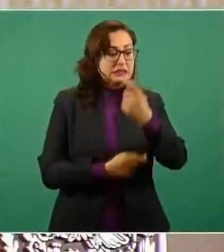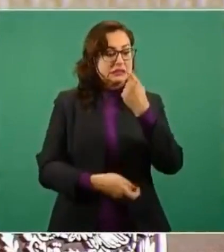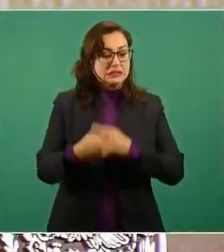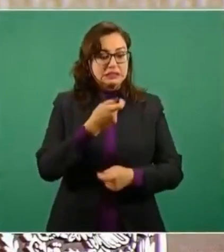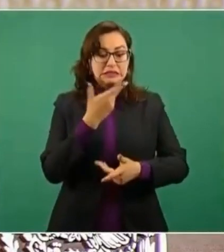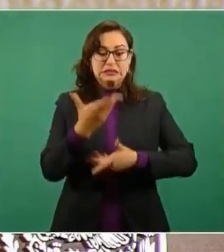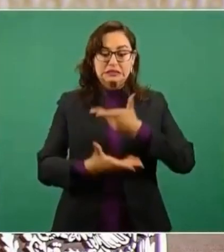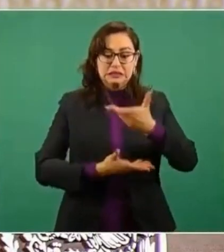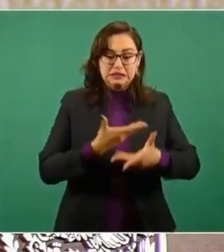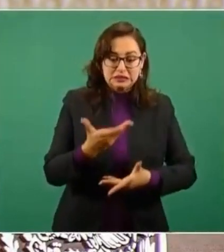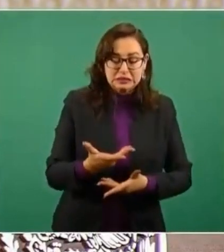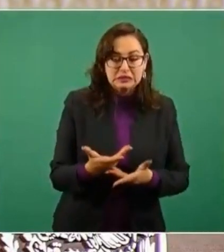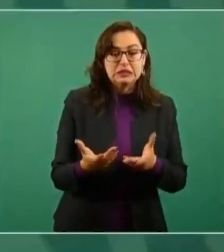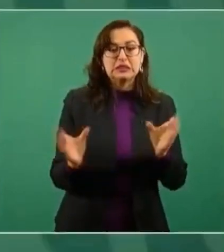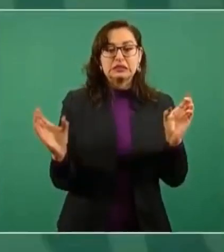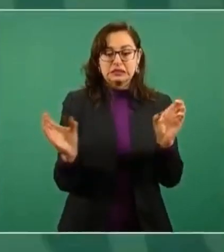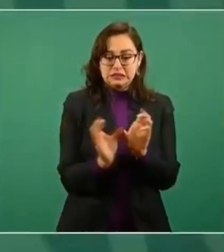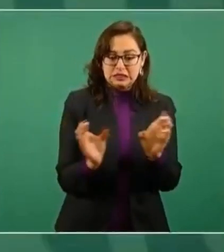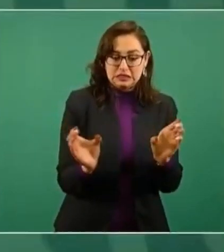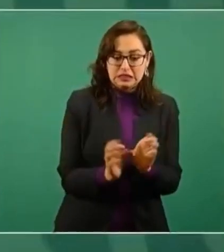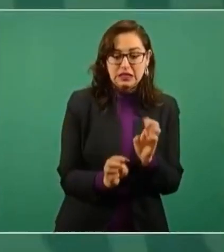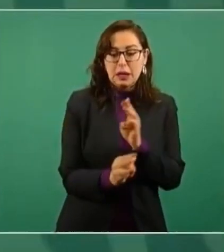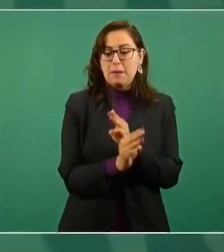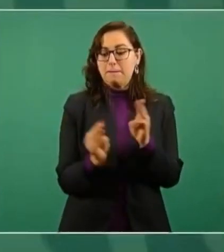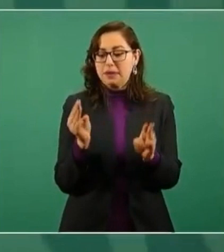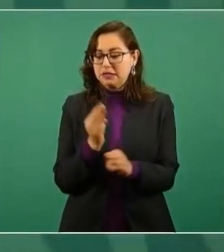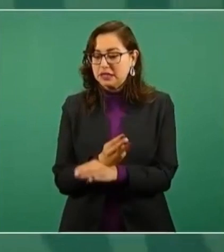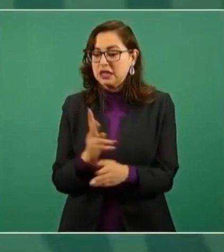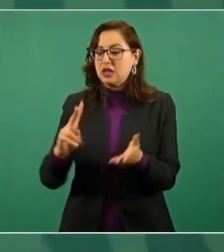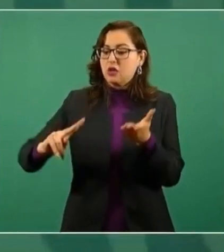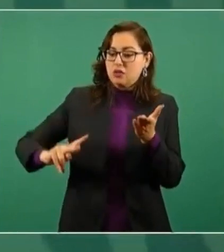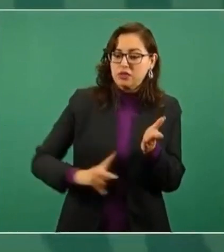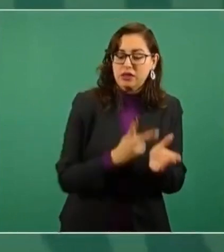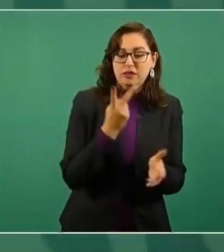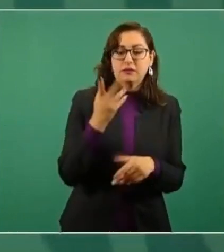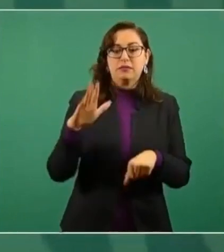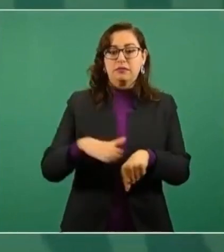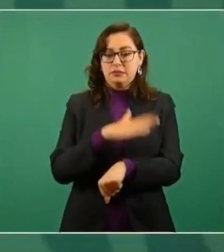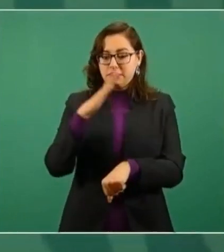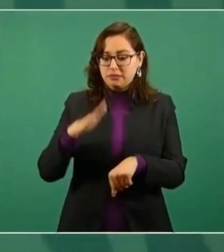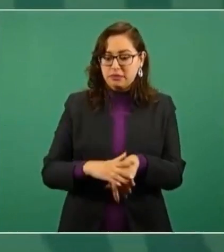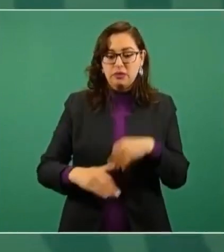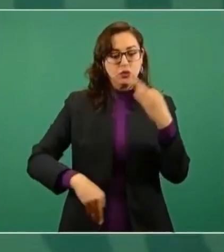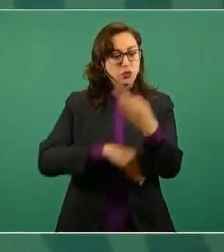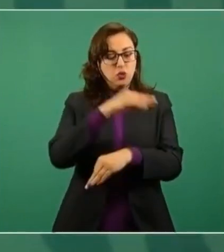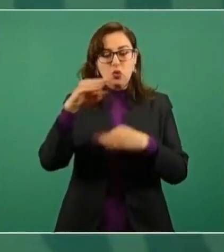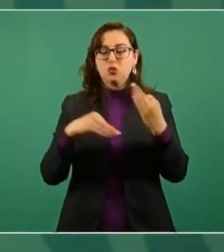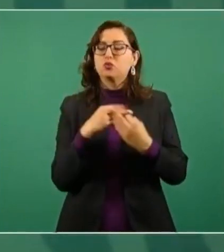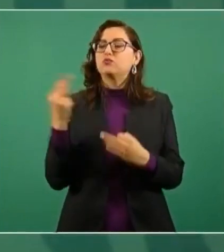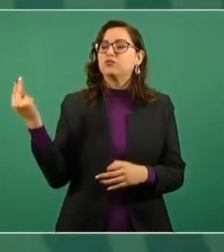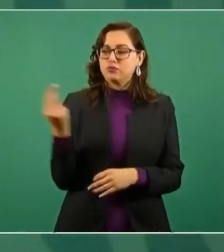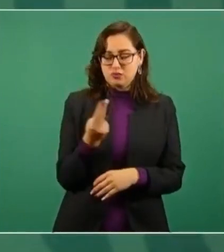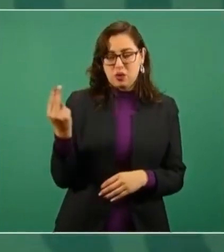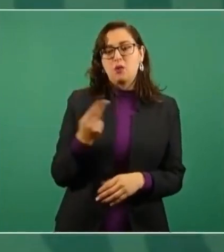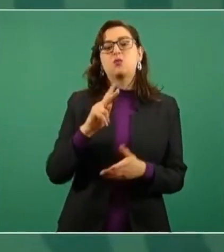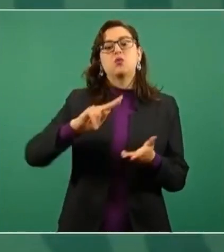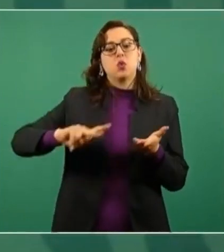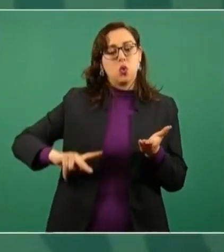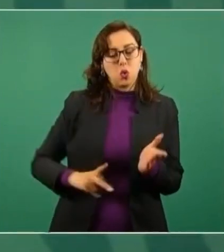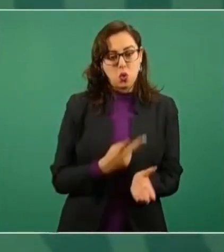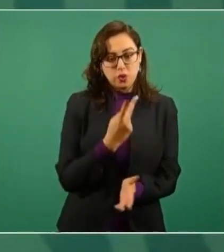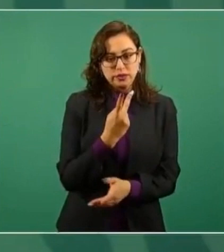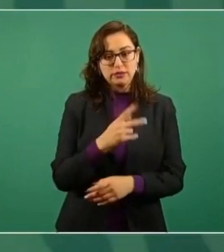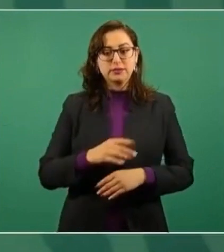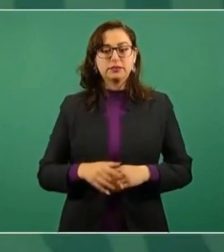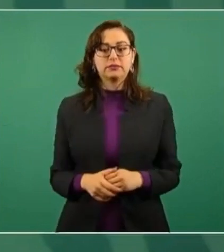emisión de certificados, revalidaciones y acreditaciones. También revisaremos a fondo para fortalecer y seguir